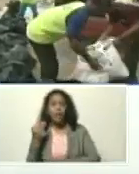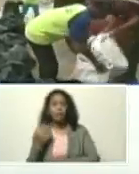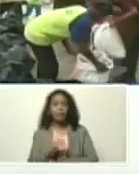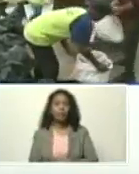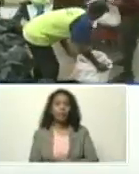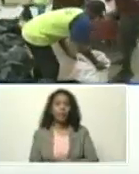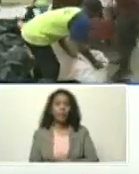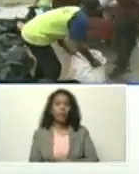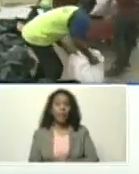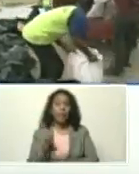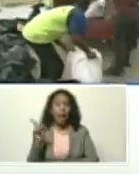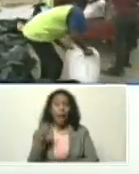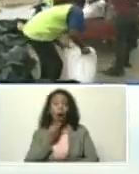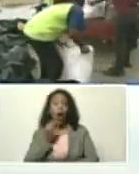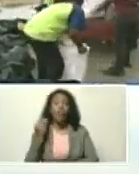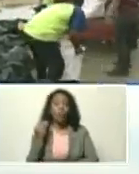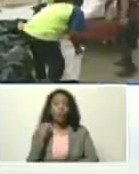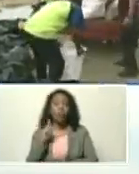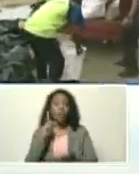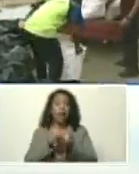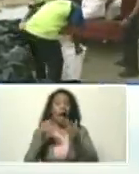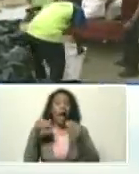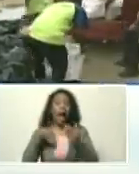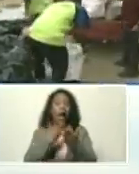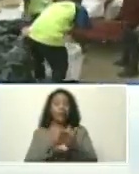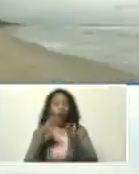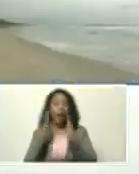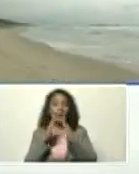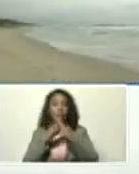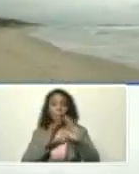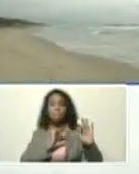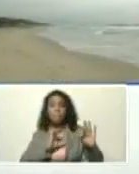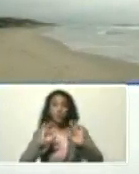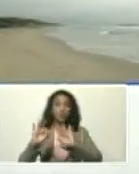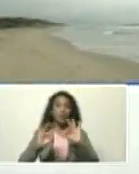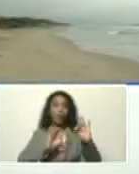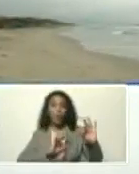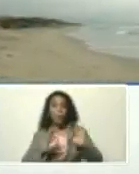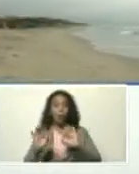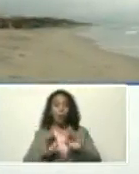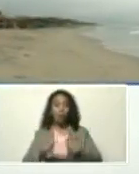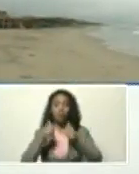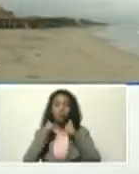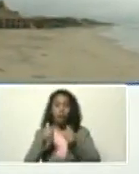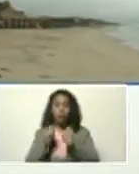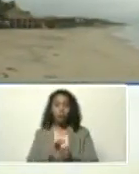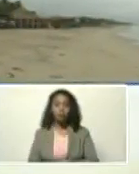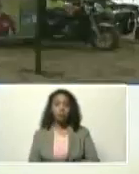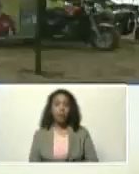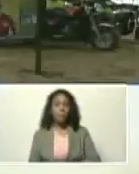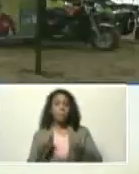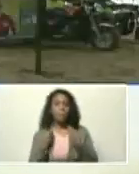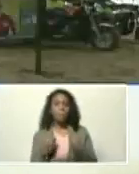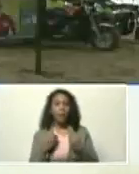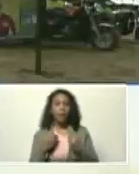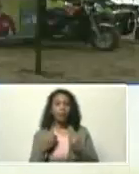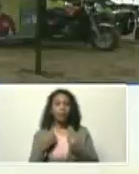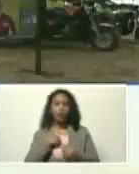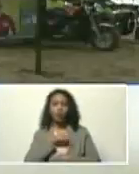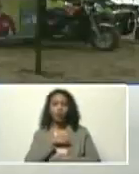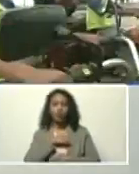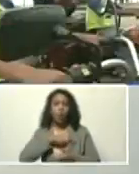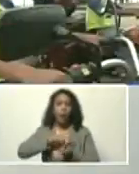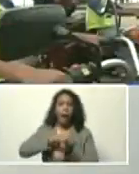y desde la juventud, llegar al hogar, y prepararnos, muy bien, para adaptarnos,